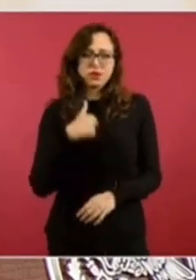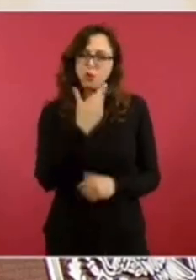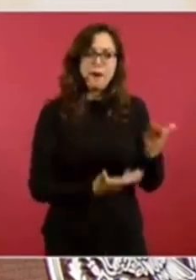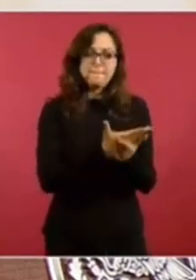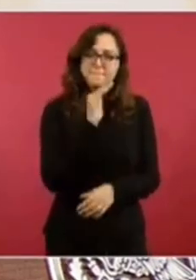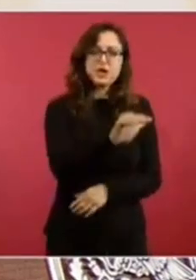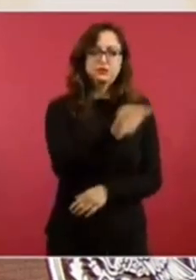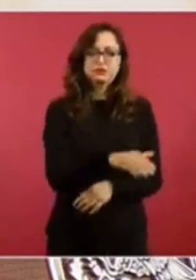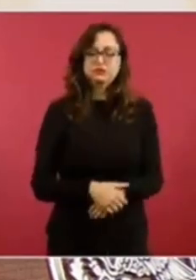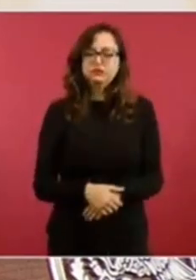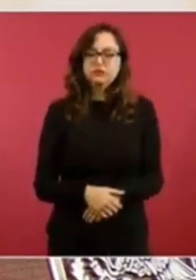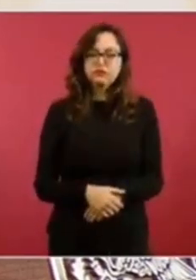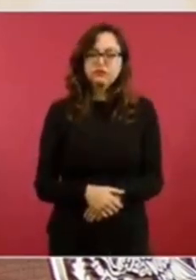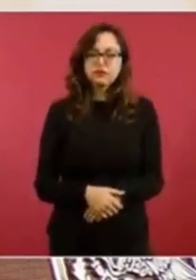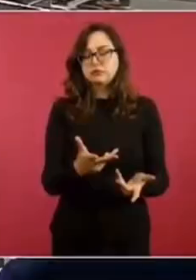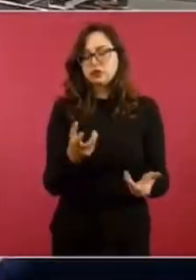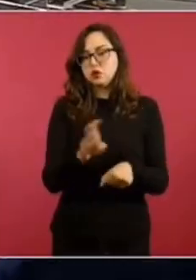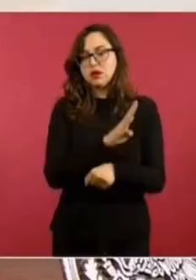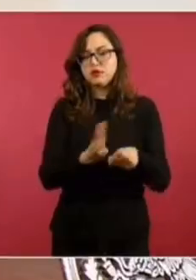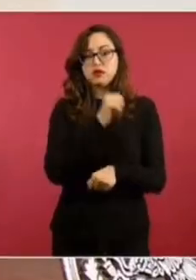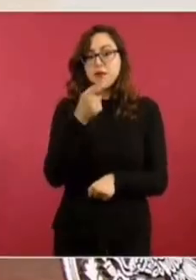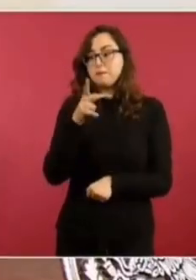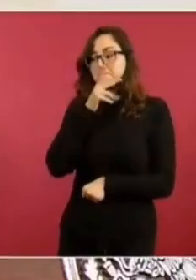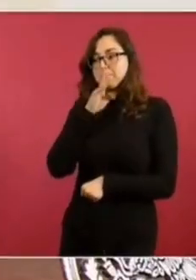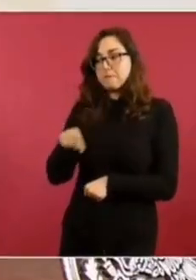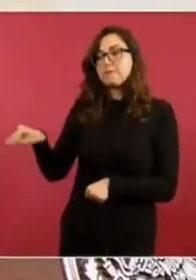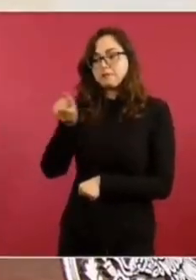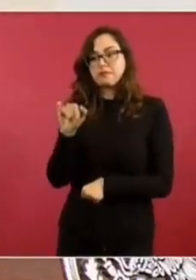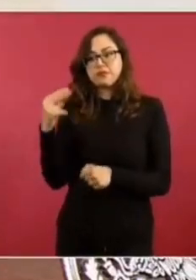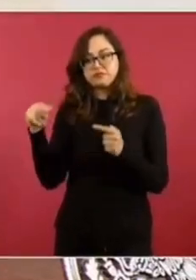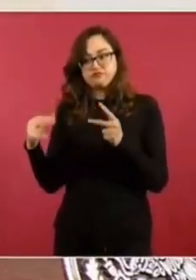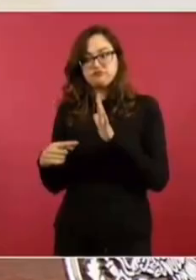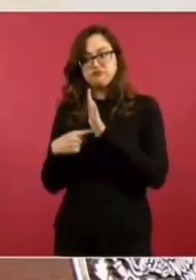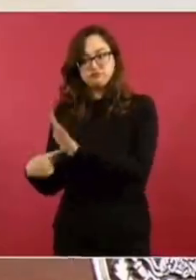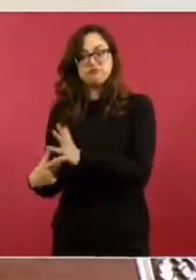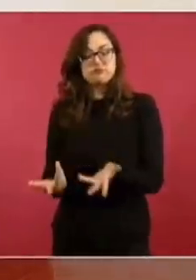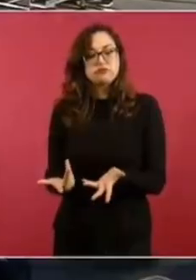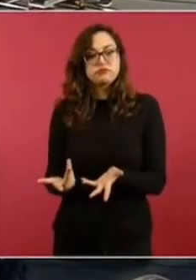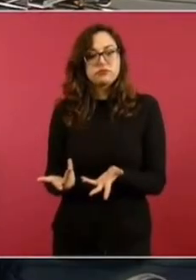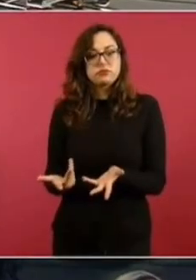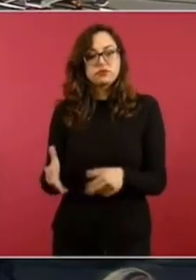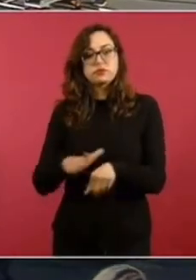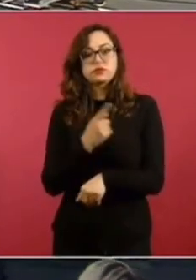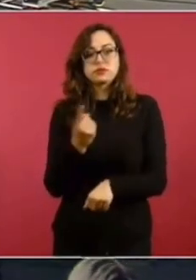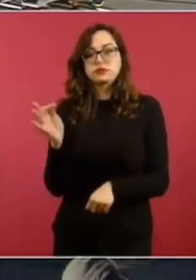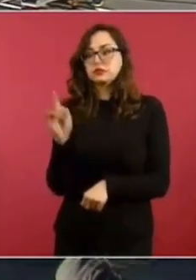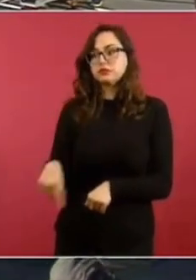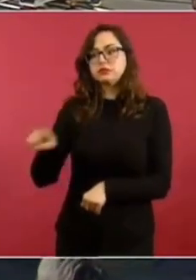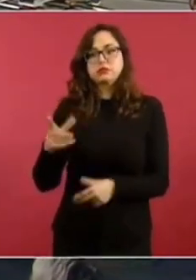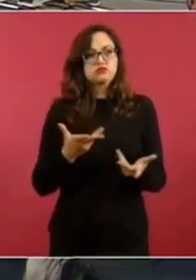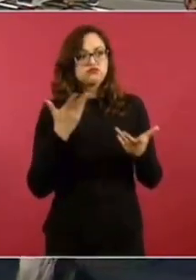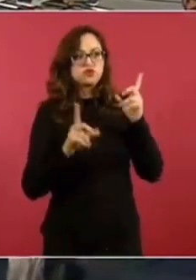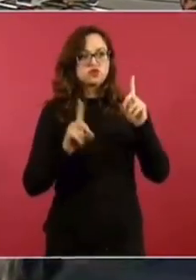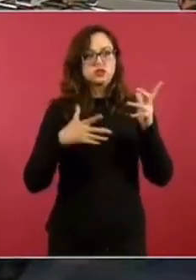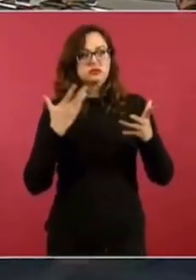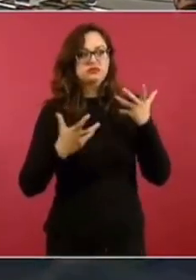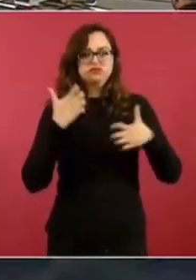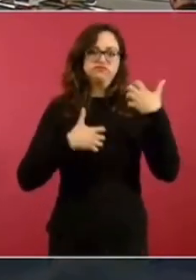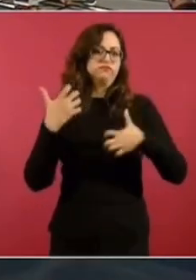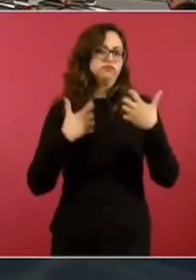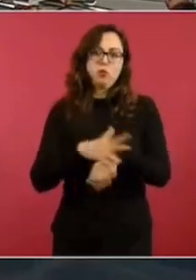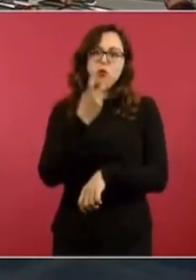puede, hoy mismo, que busque a los padres y que les dé los nombres, porque a lo mejor esto es lo que está llevando a la desconfianza de los padres y a los